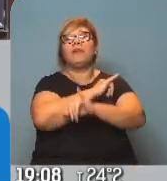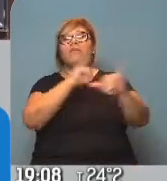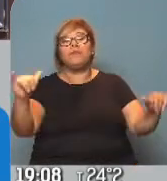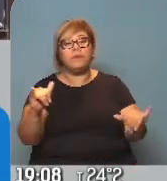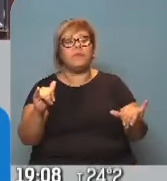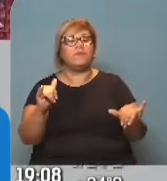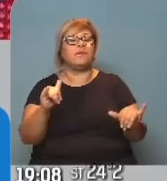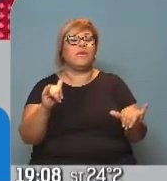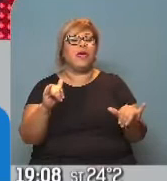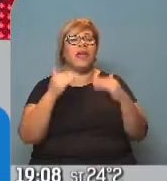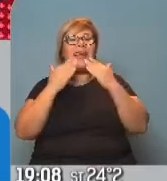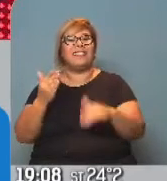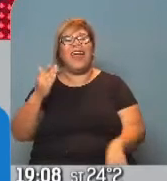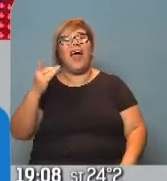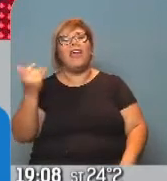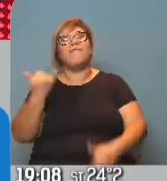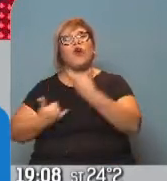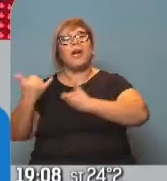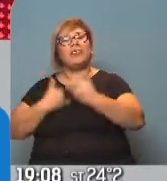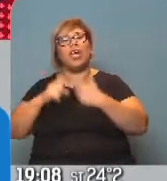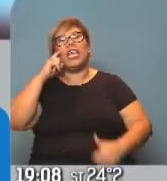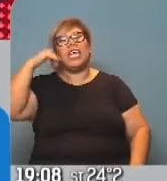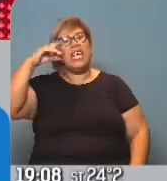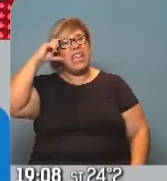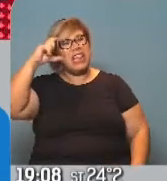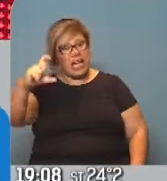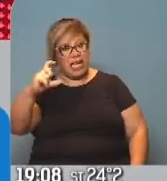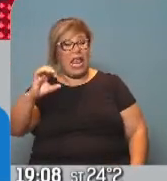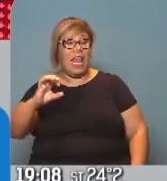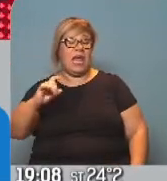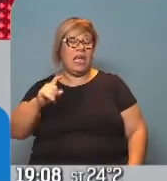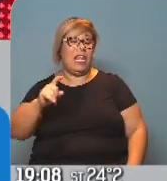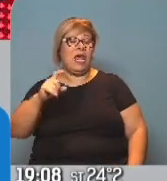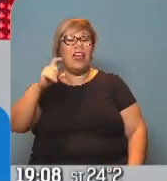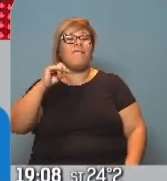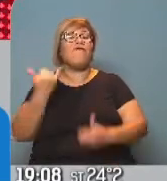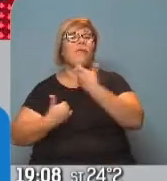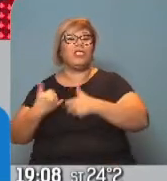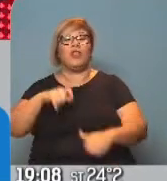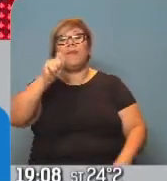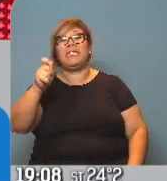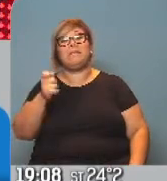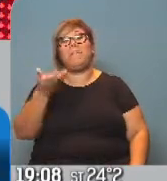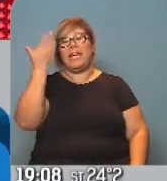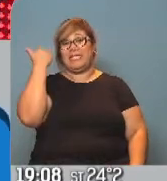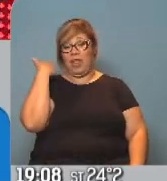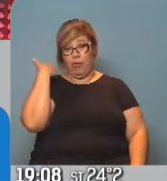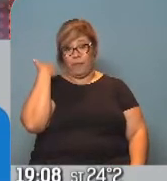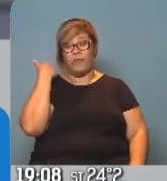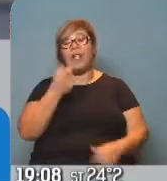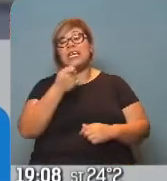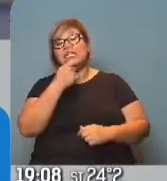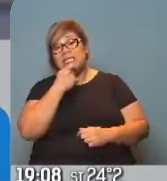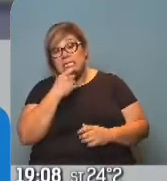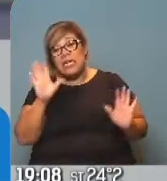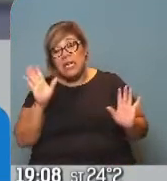y están mostrando la foto del mes pasado. Es decir, lo que vimos en enero. Que aún así, si uno se pone a analizar los números de la industria y la construcción, por ahí todavía es